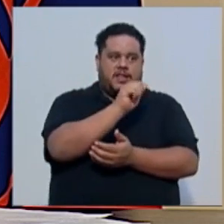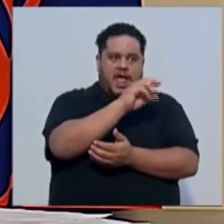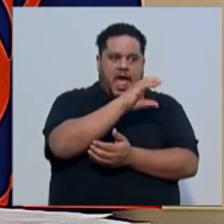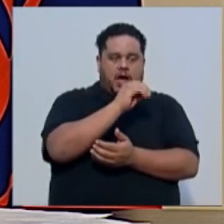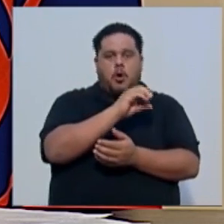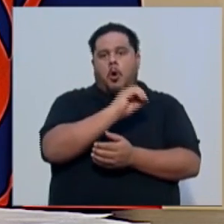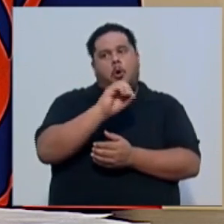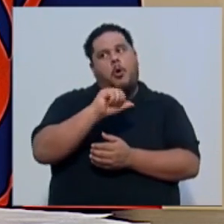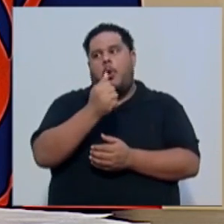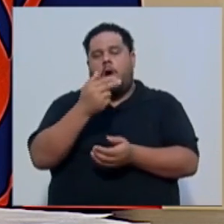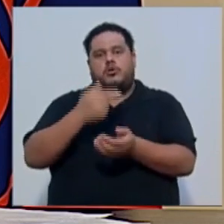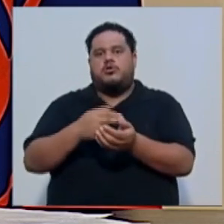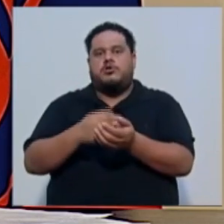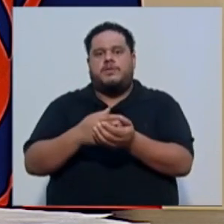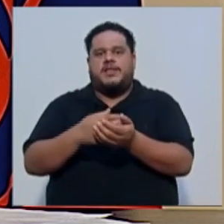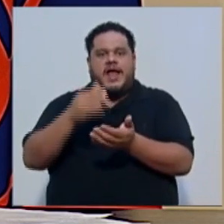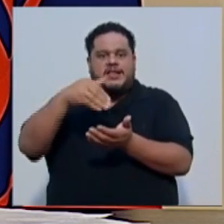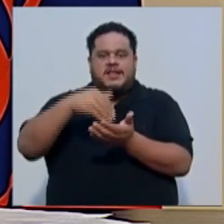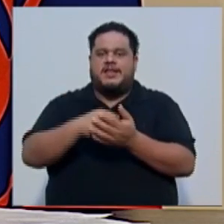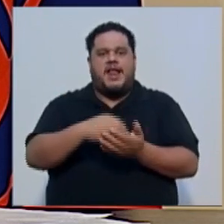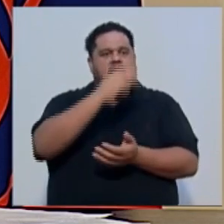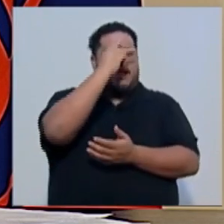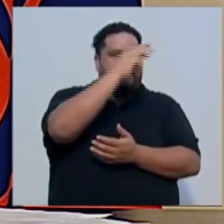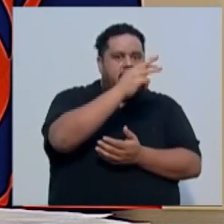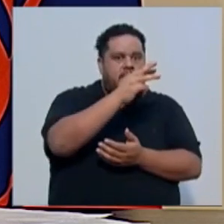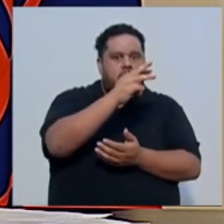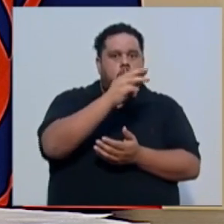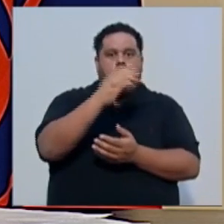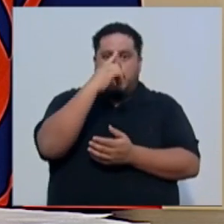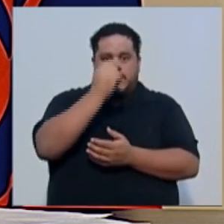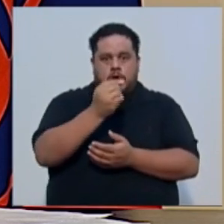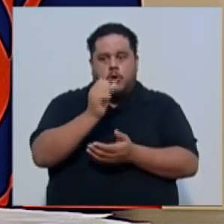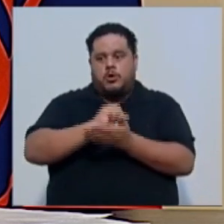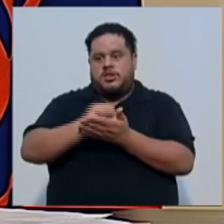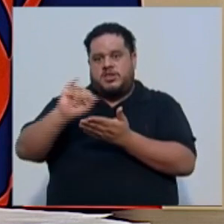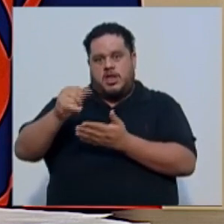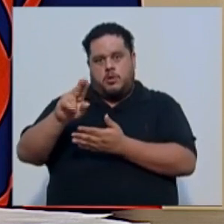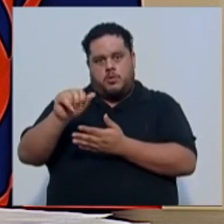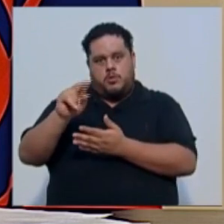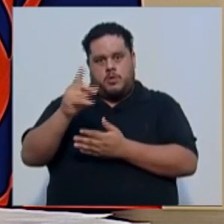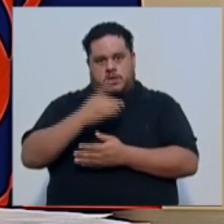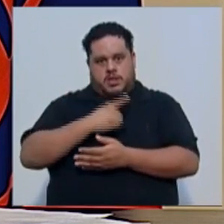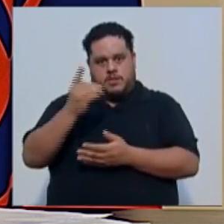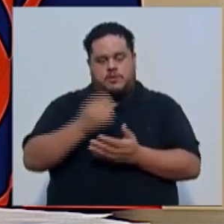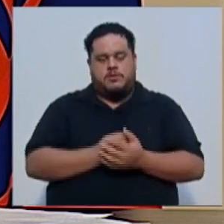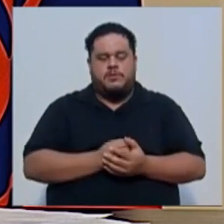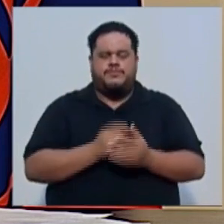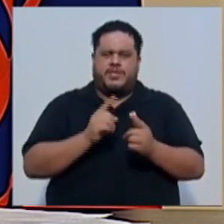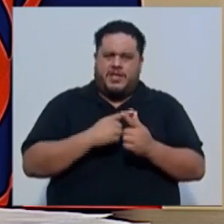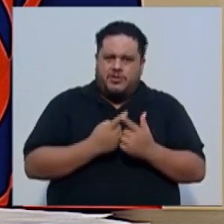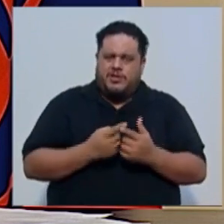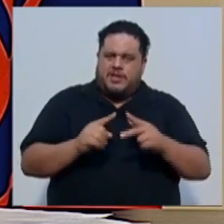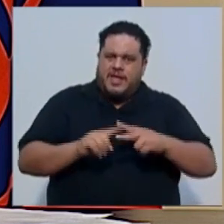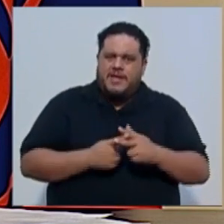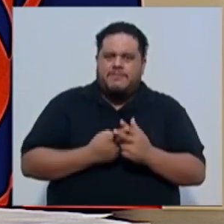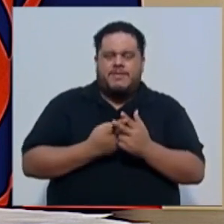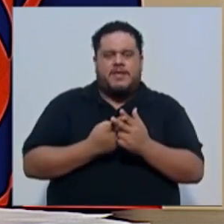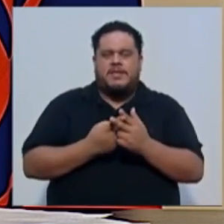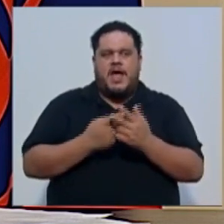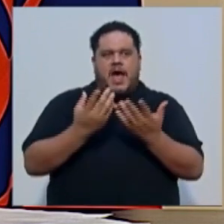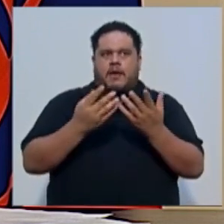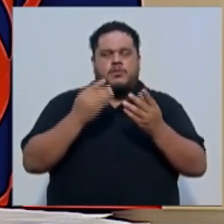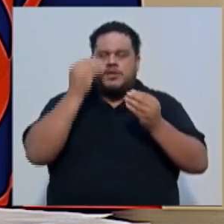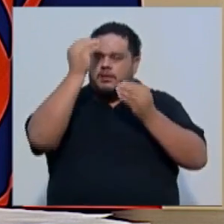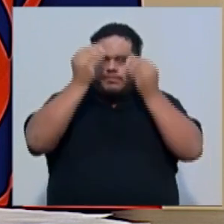central, México, Calderón, San Juan de Dios. Entonces, se empieza a desplegar toda una